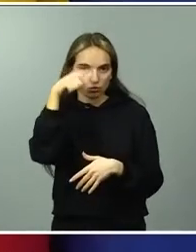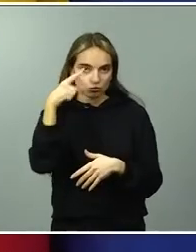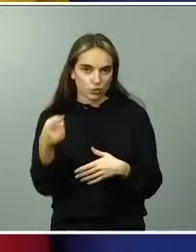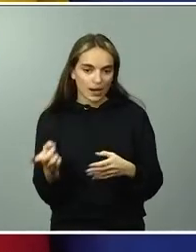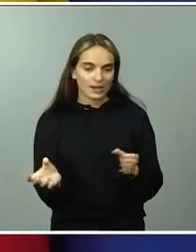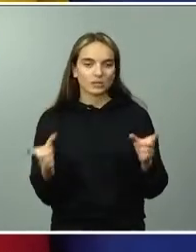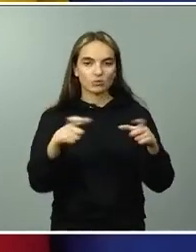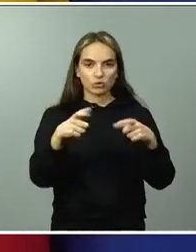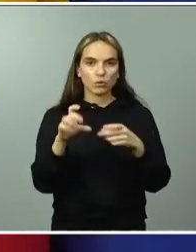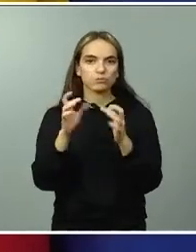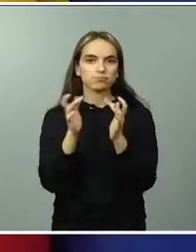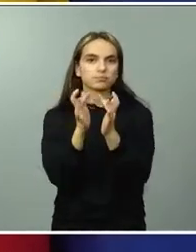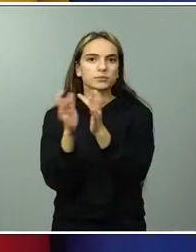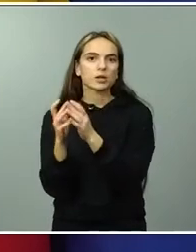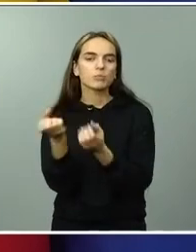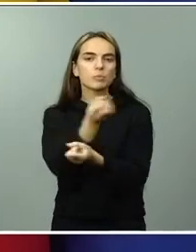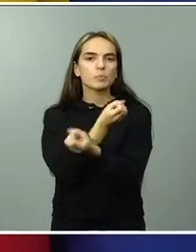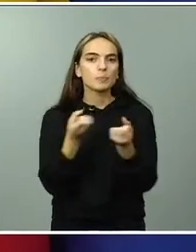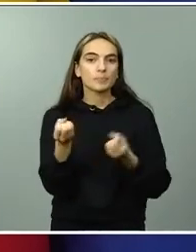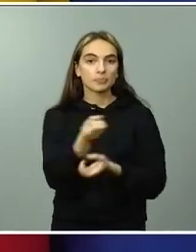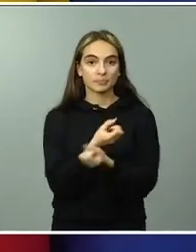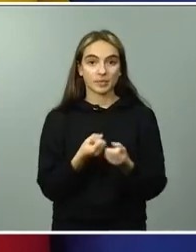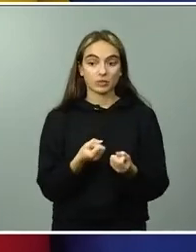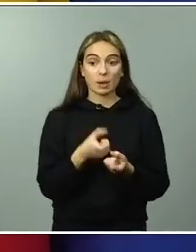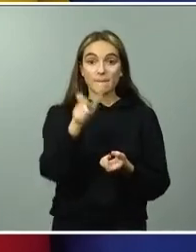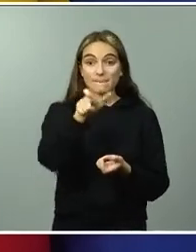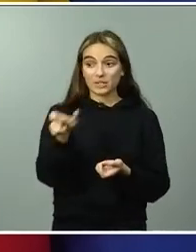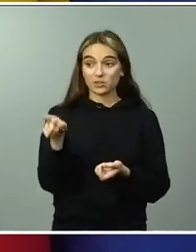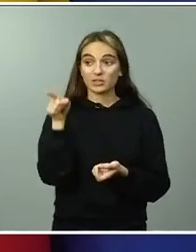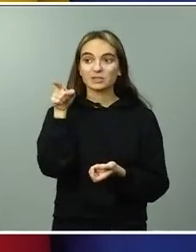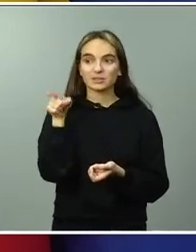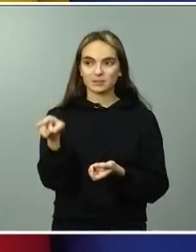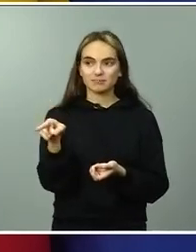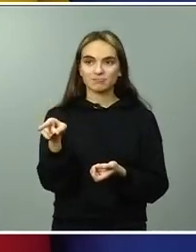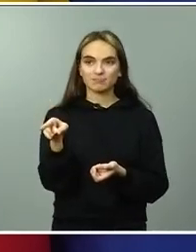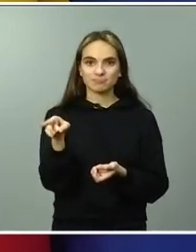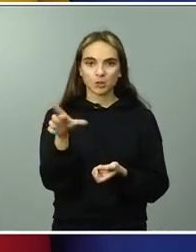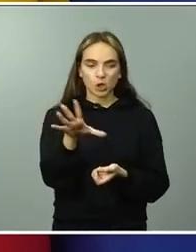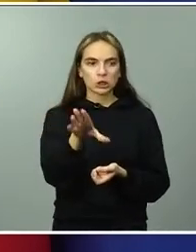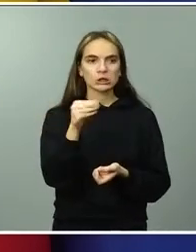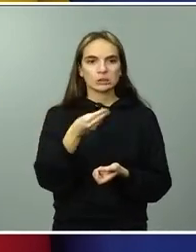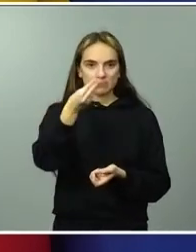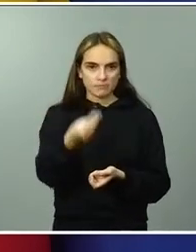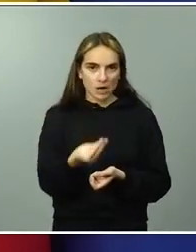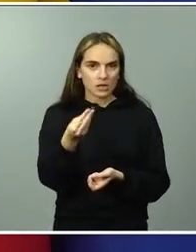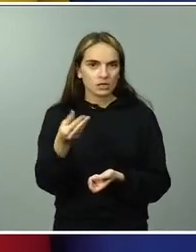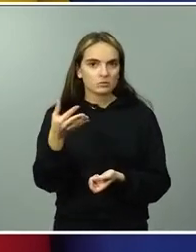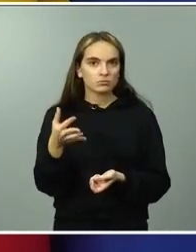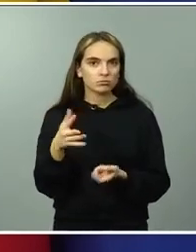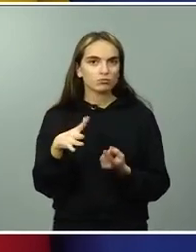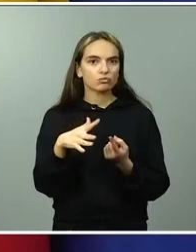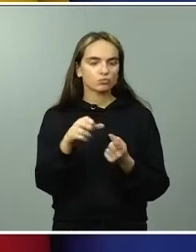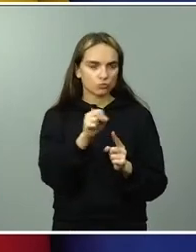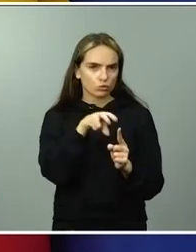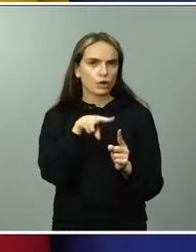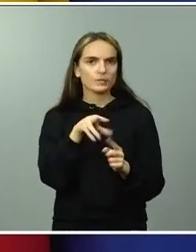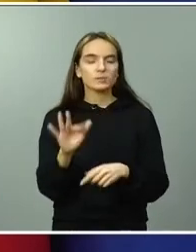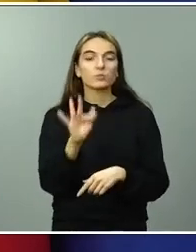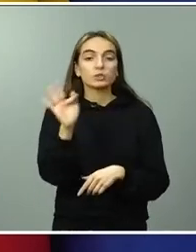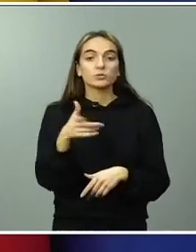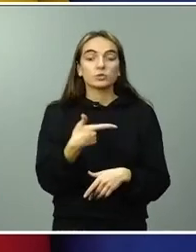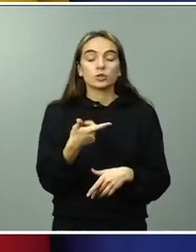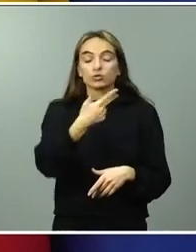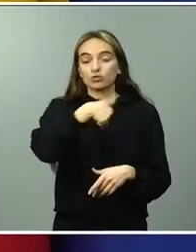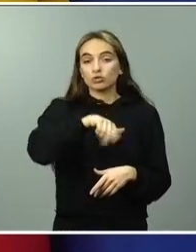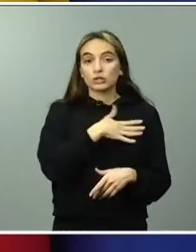la receptividad de todos ellos y de todas ellas es profundamente positivo y esperamos y deseamos que también a lo largo de esta